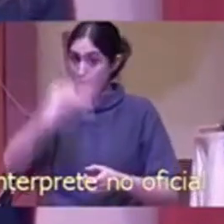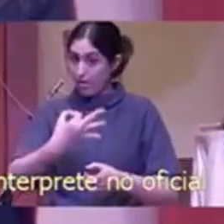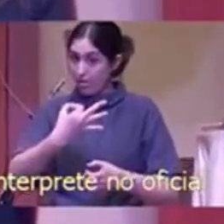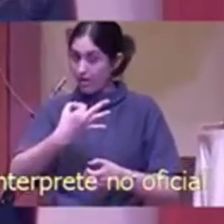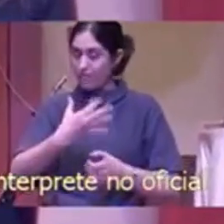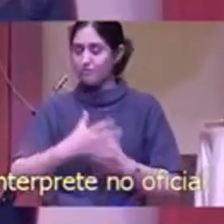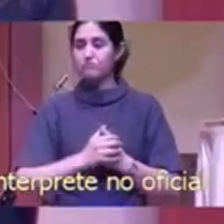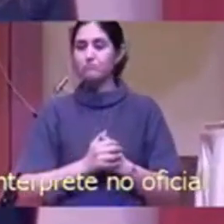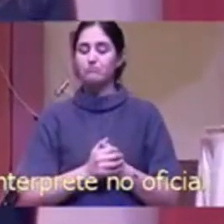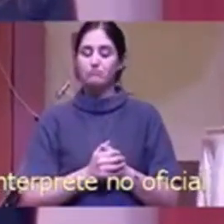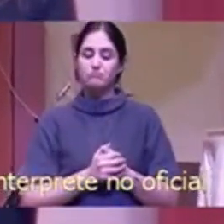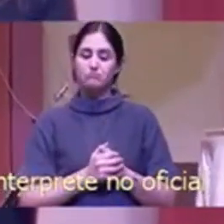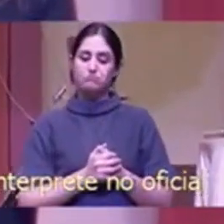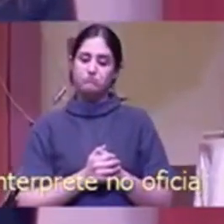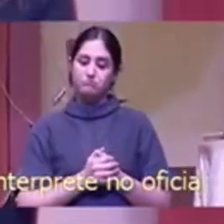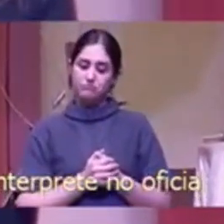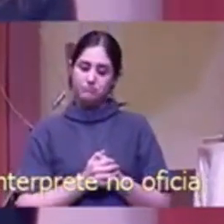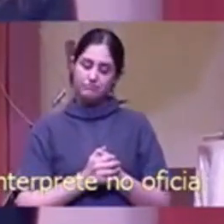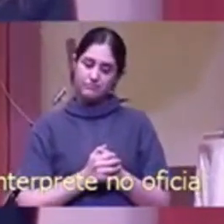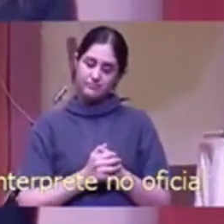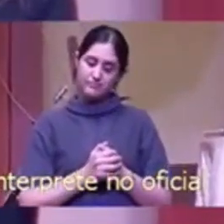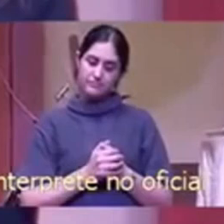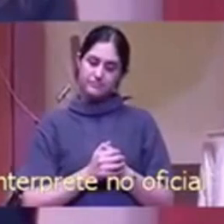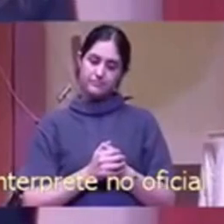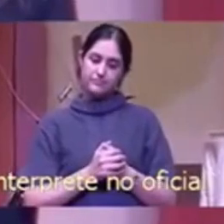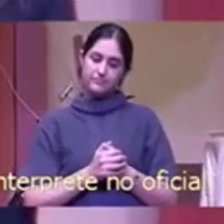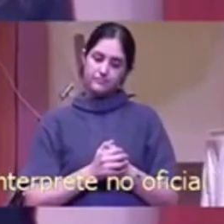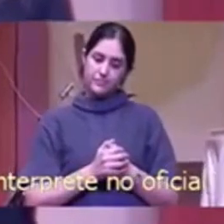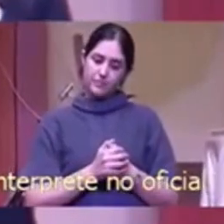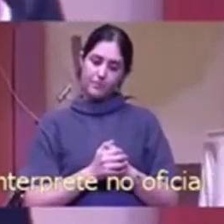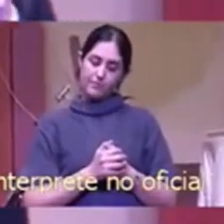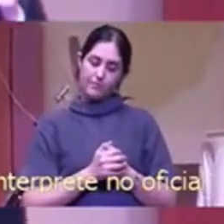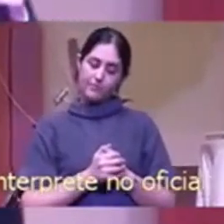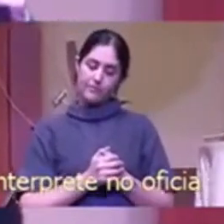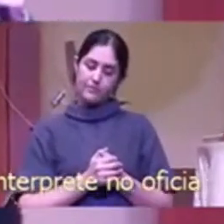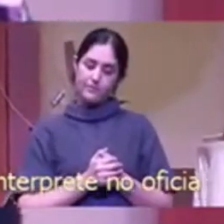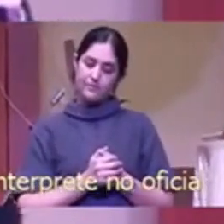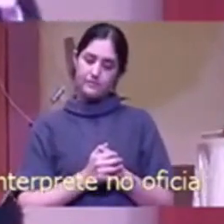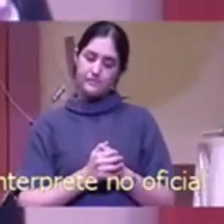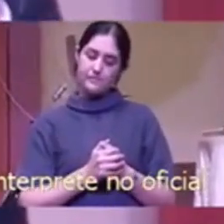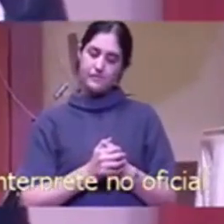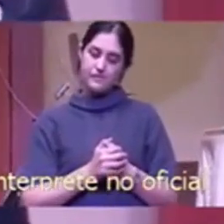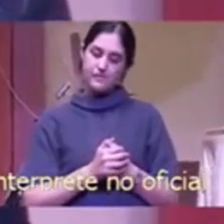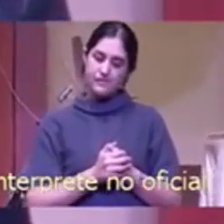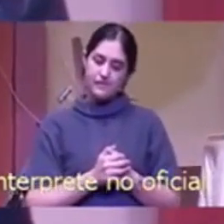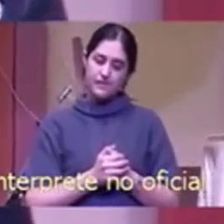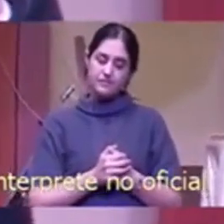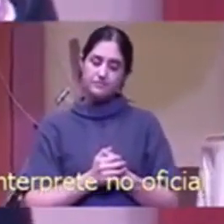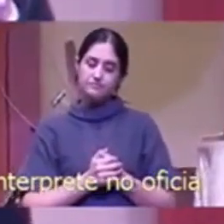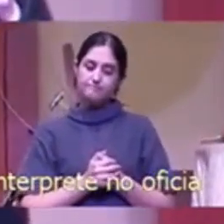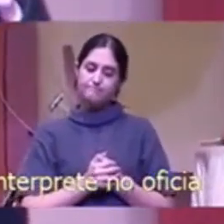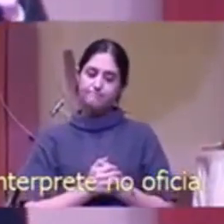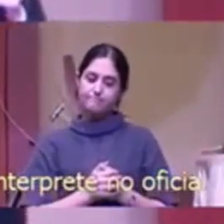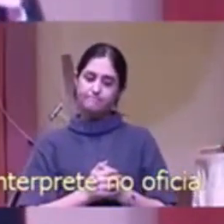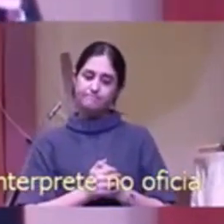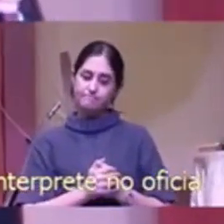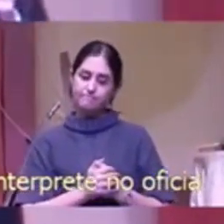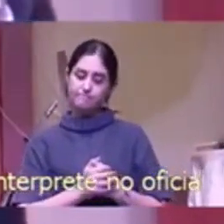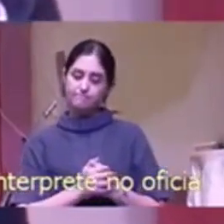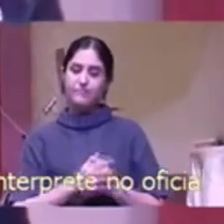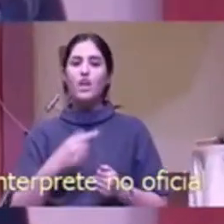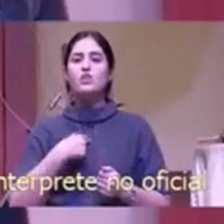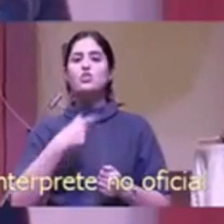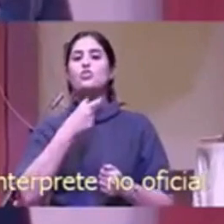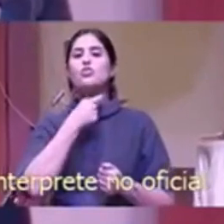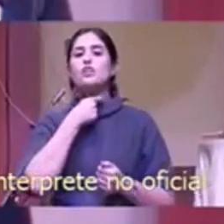llevar esa luz a unos lugares